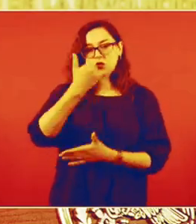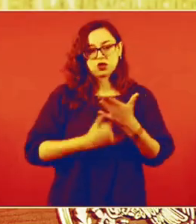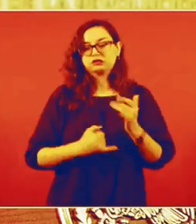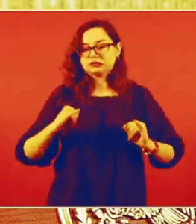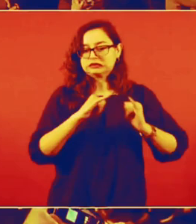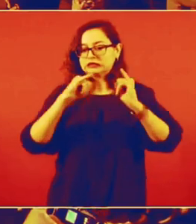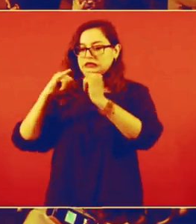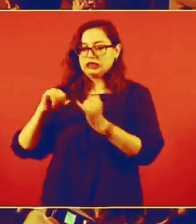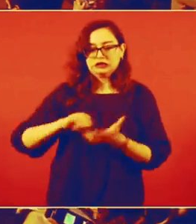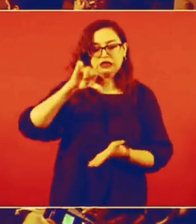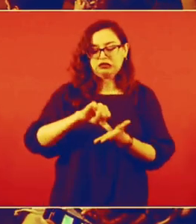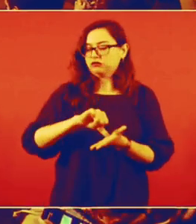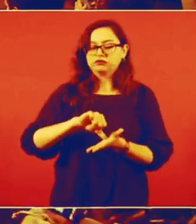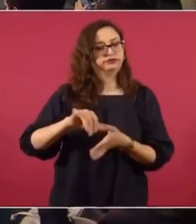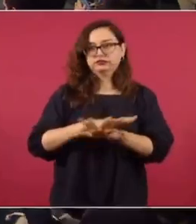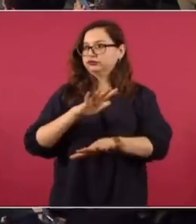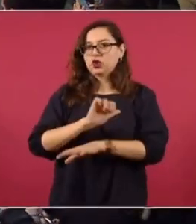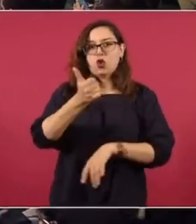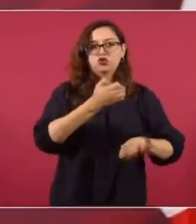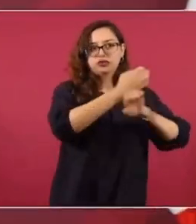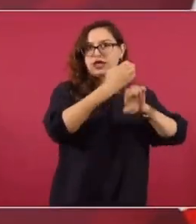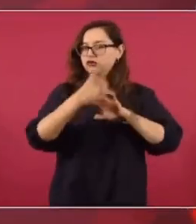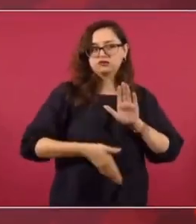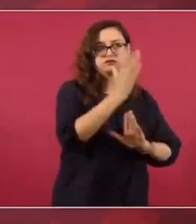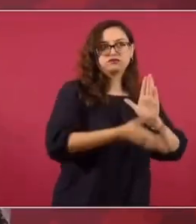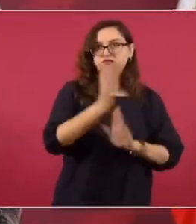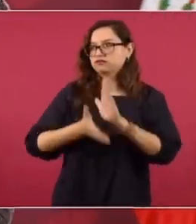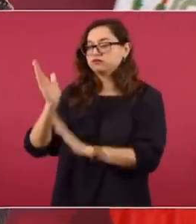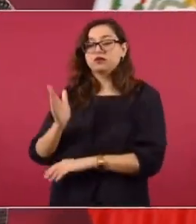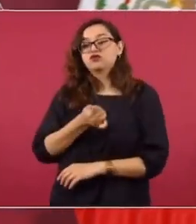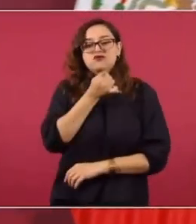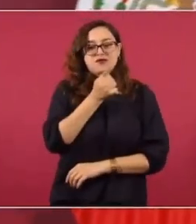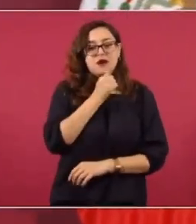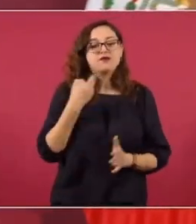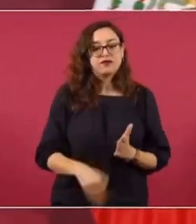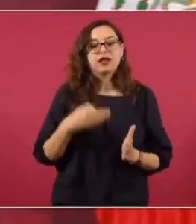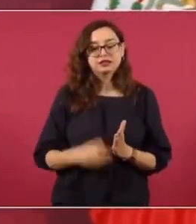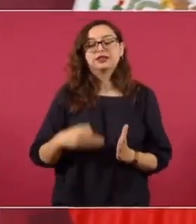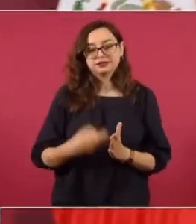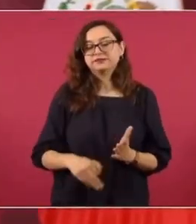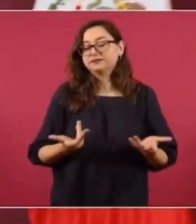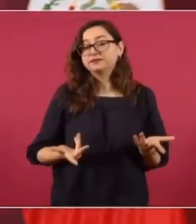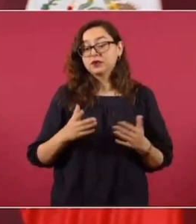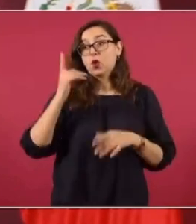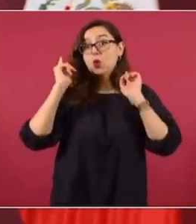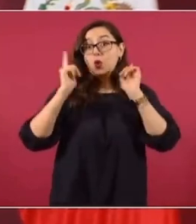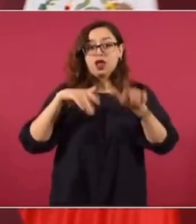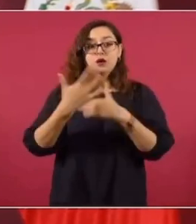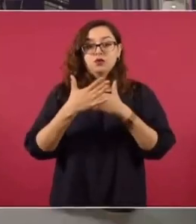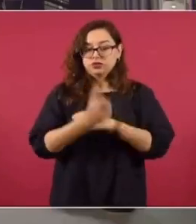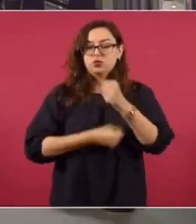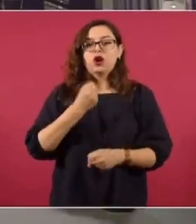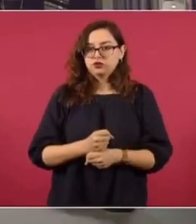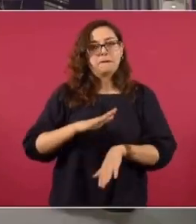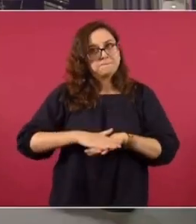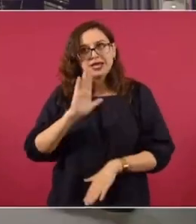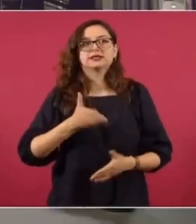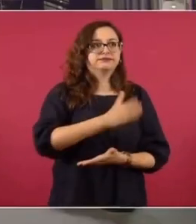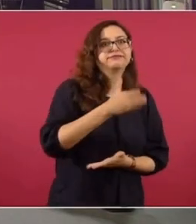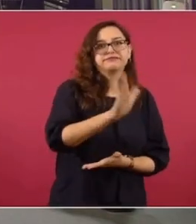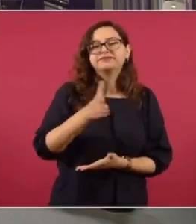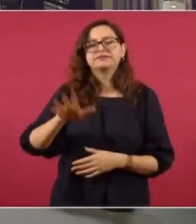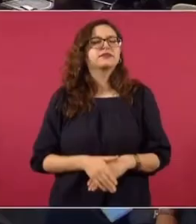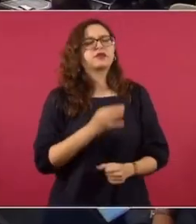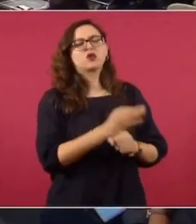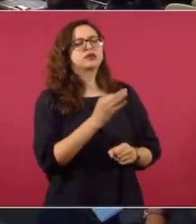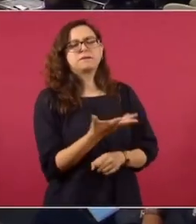todavía no hemos cumplido, nos falta. Pero sí, esperamos que ya el año próximo ya se puedan dar más resultados. Al día de hoy se cuenta